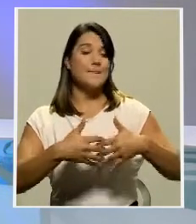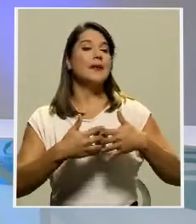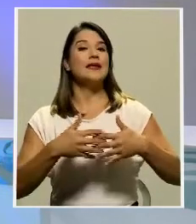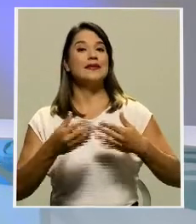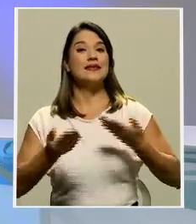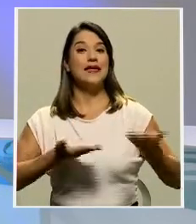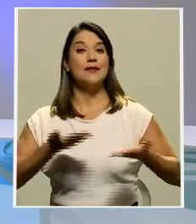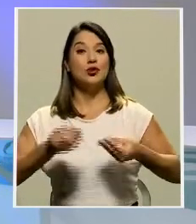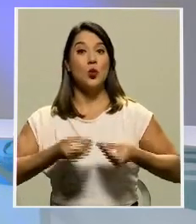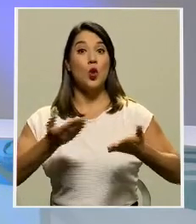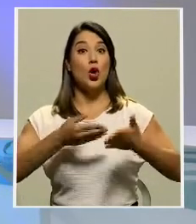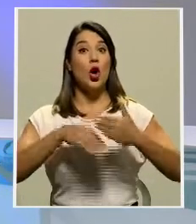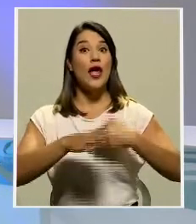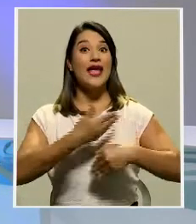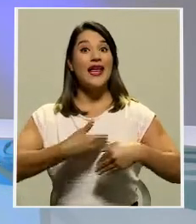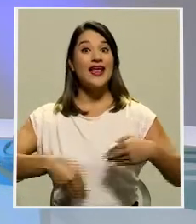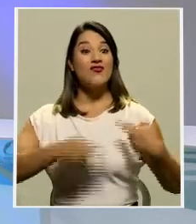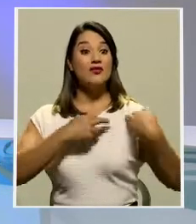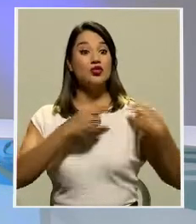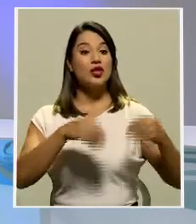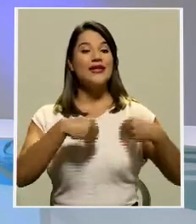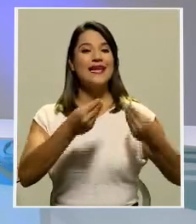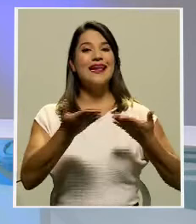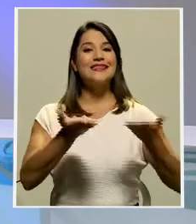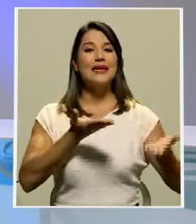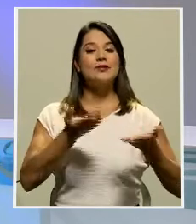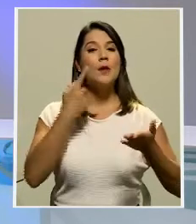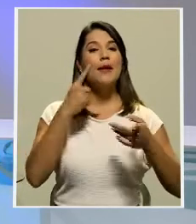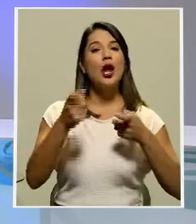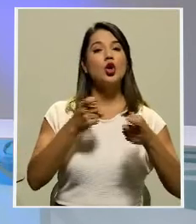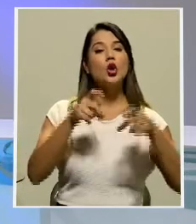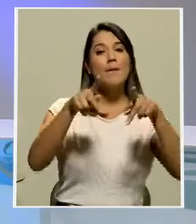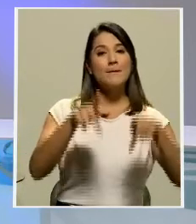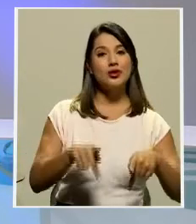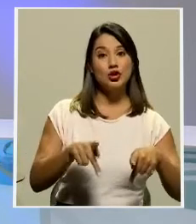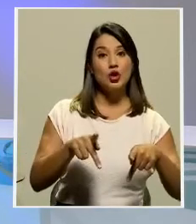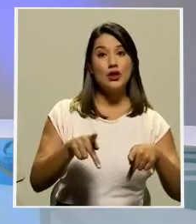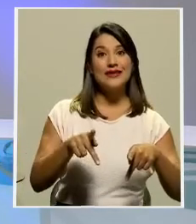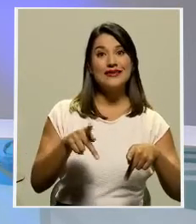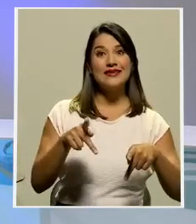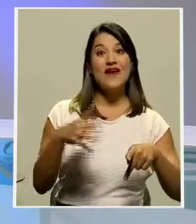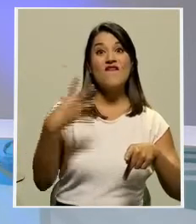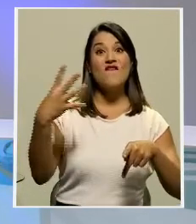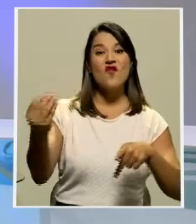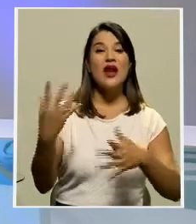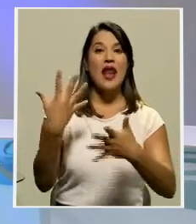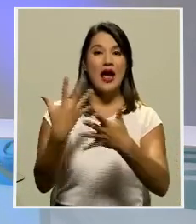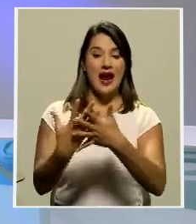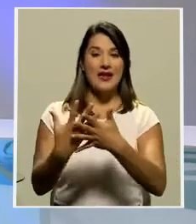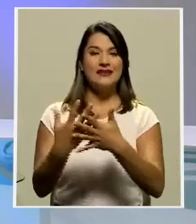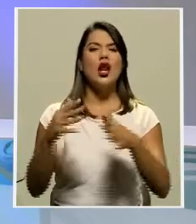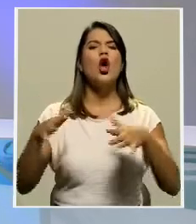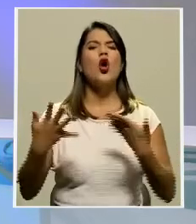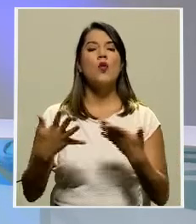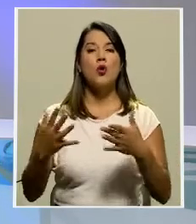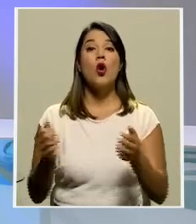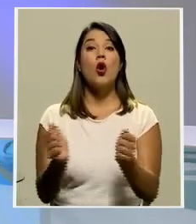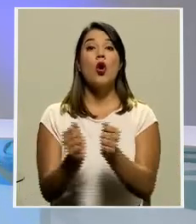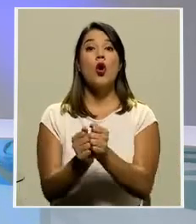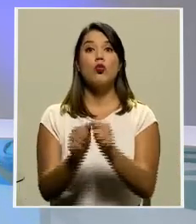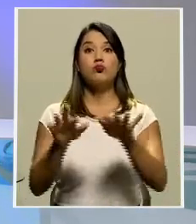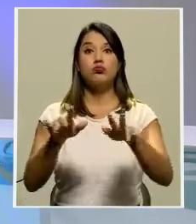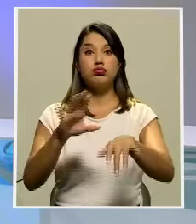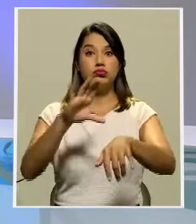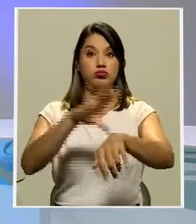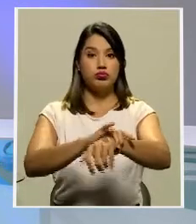monitoreo electrónico a los privados de libertad. La negativa de la Contraloría hoy fue tajante y